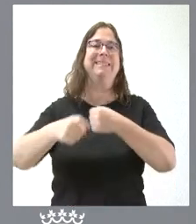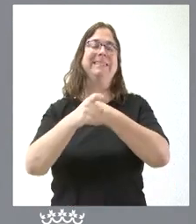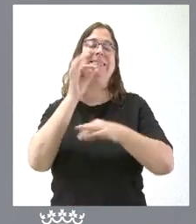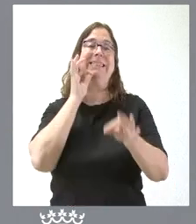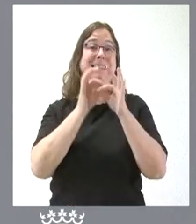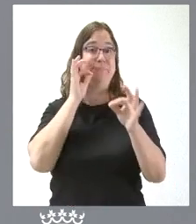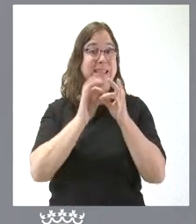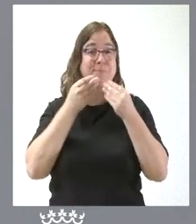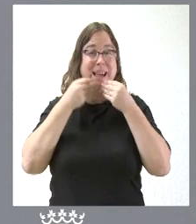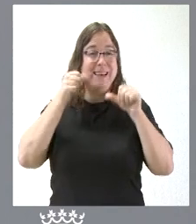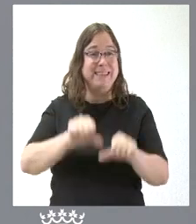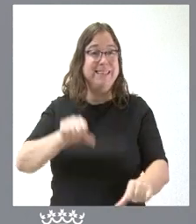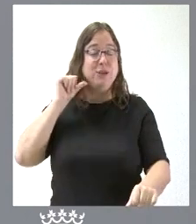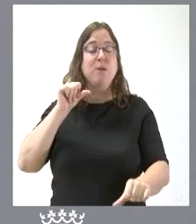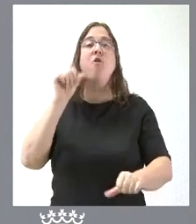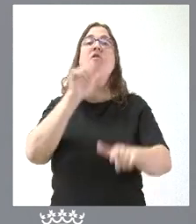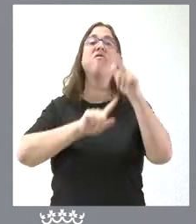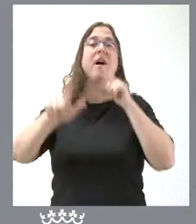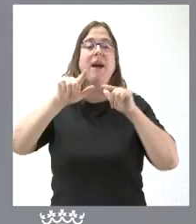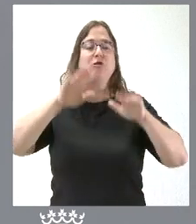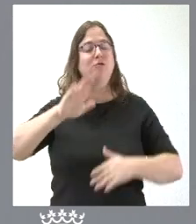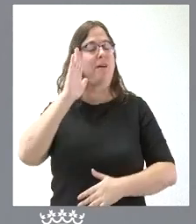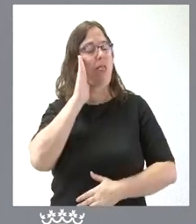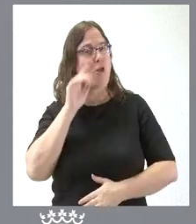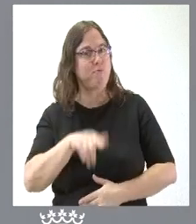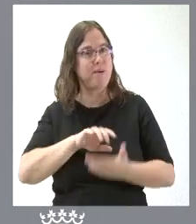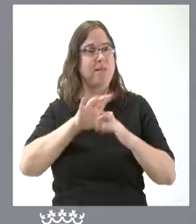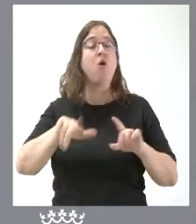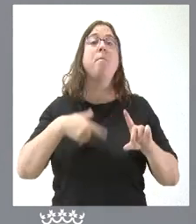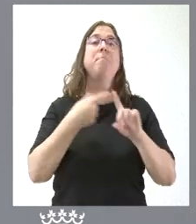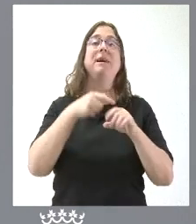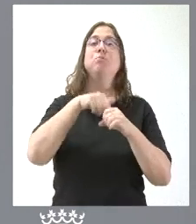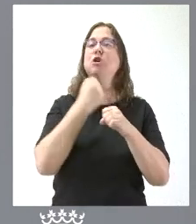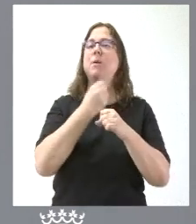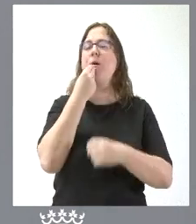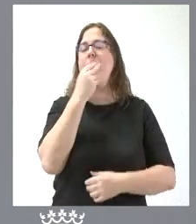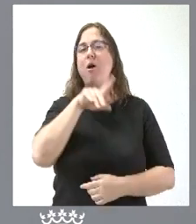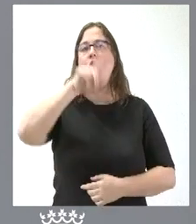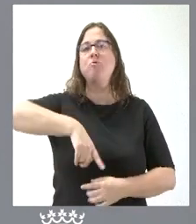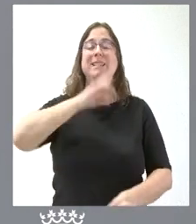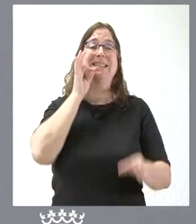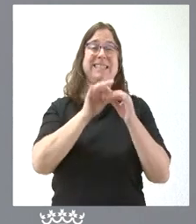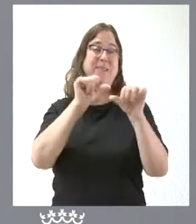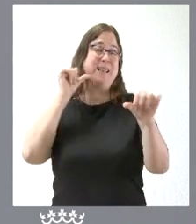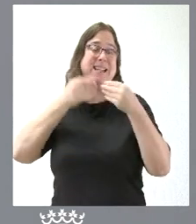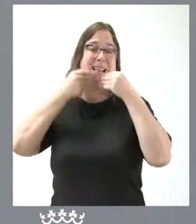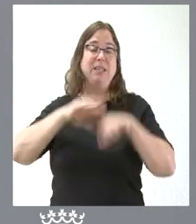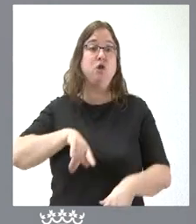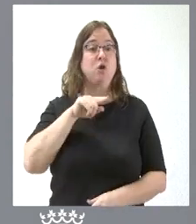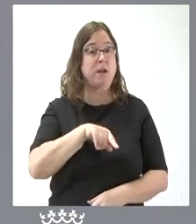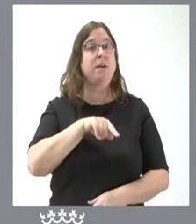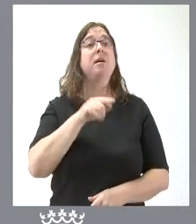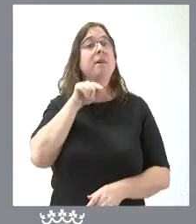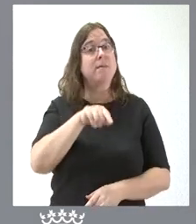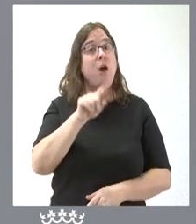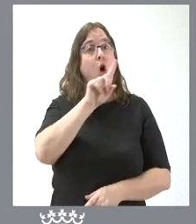histórica en número de viajeros, pernoctaciones y puestos de trabajo. Entre enero y septiembre de este año 2023, los viajeros han